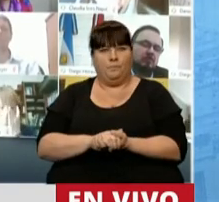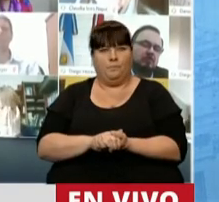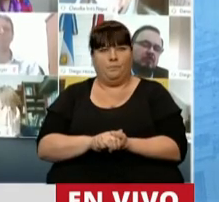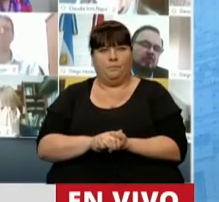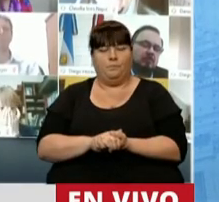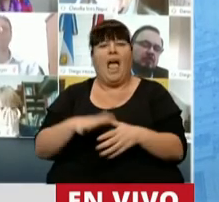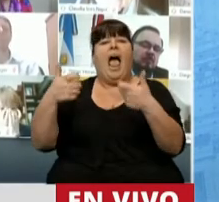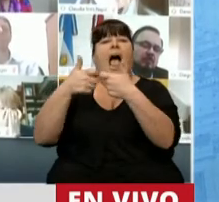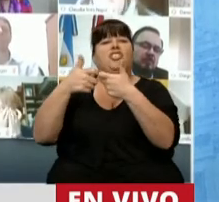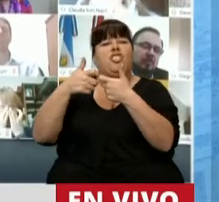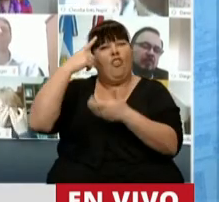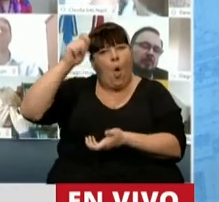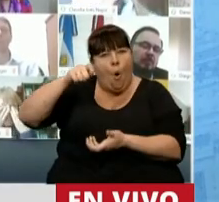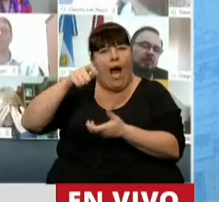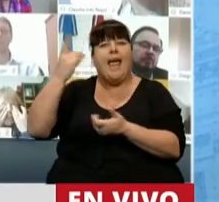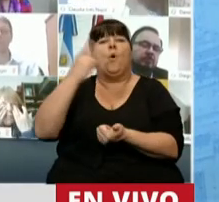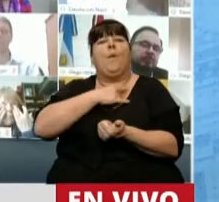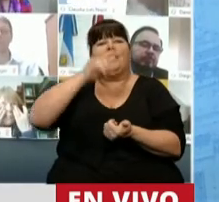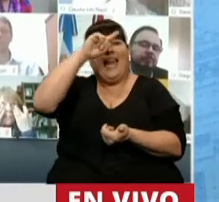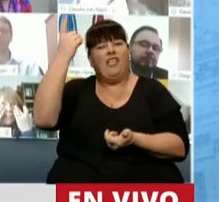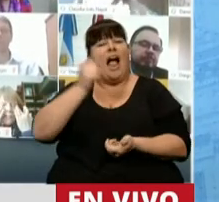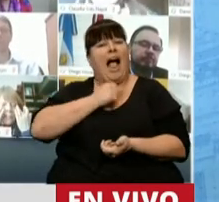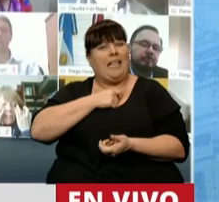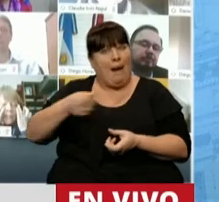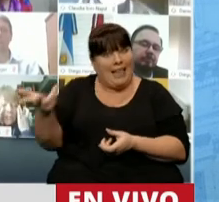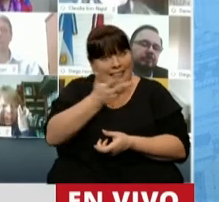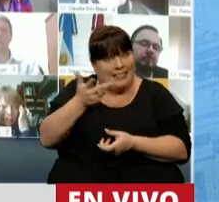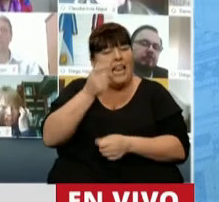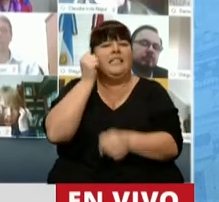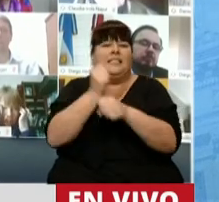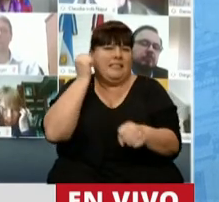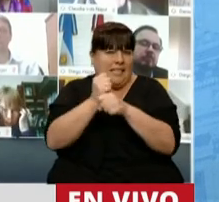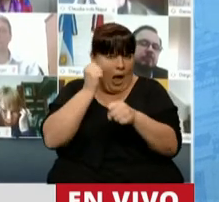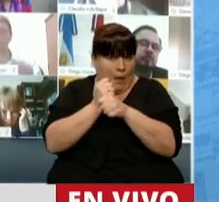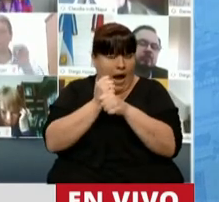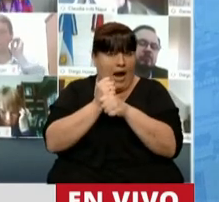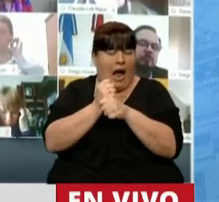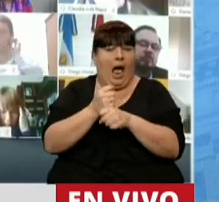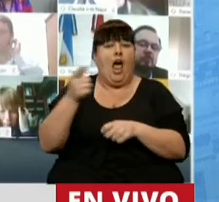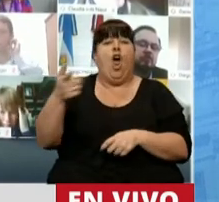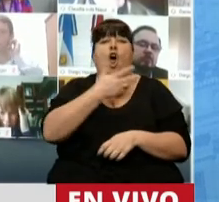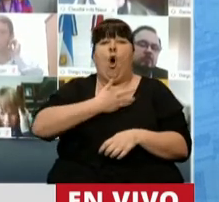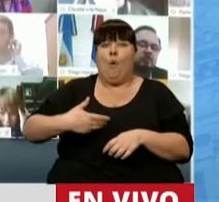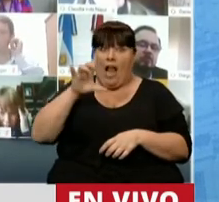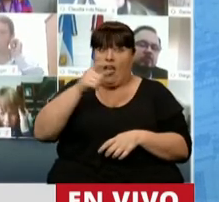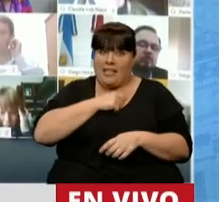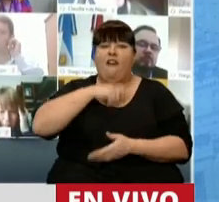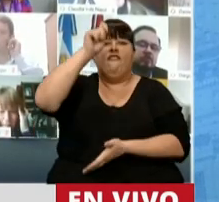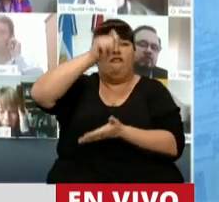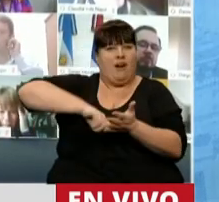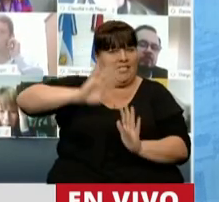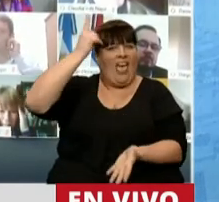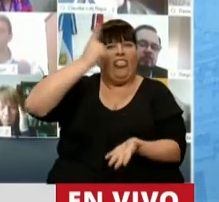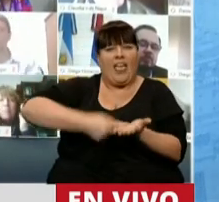la Asociación de Magistrados y la Universidad Nacional de Catamarca ha trabajado y nuestro gobernador ha firmado un